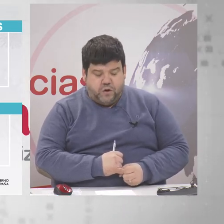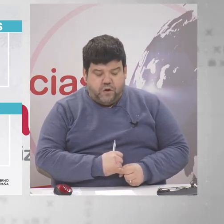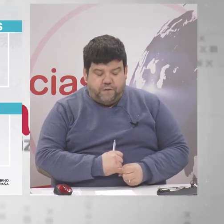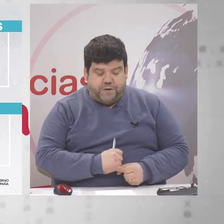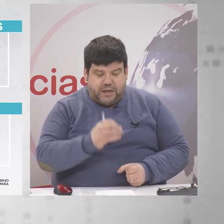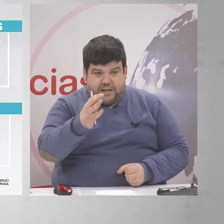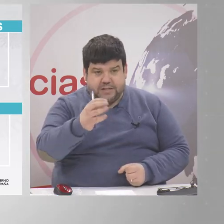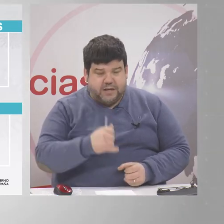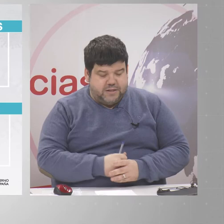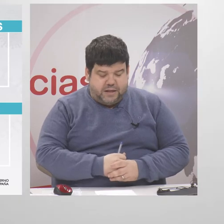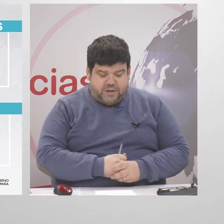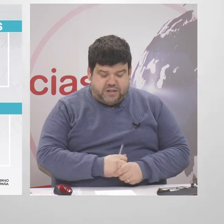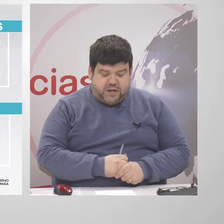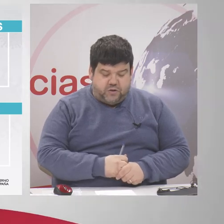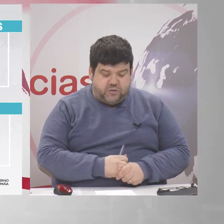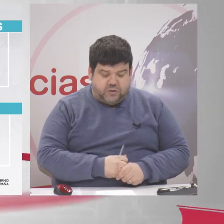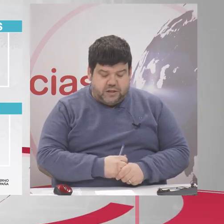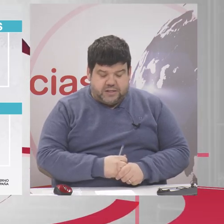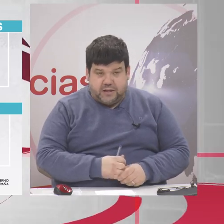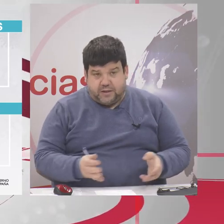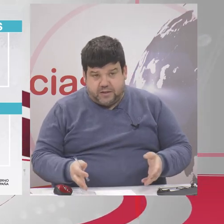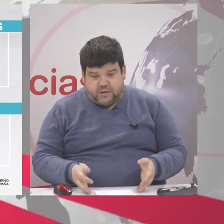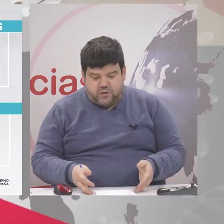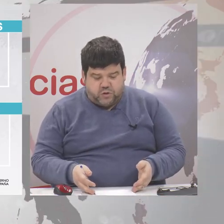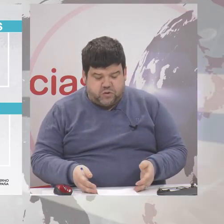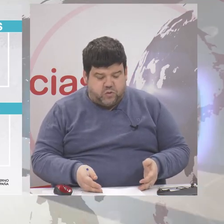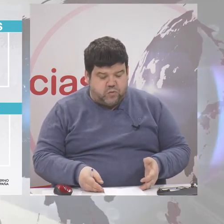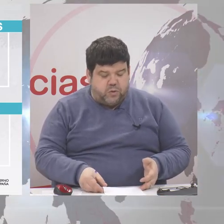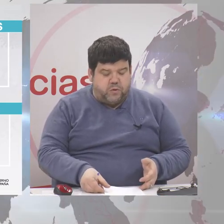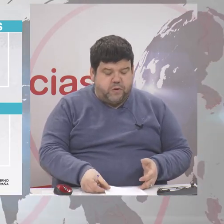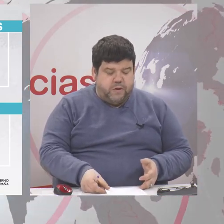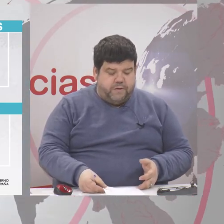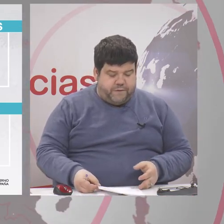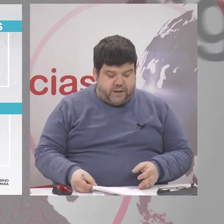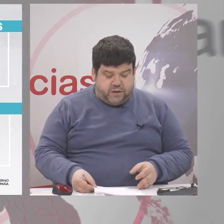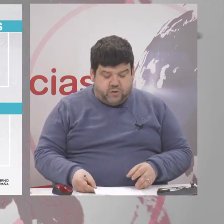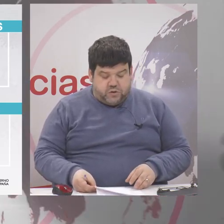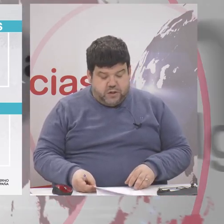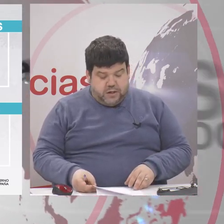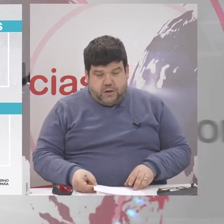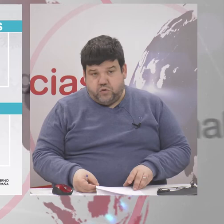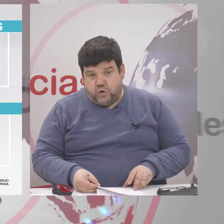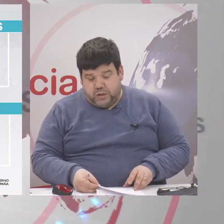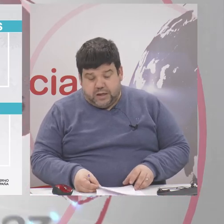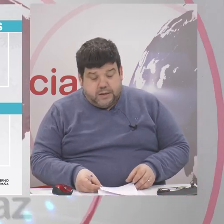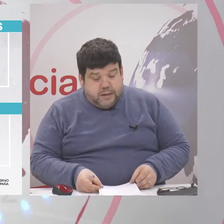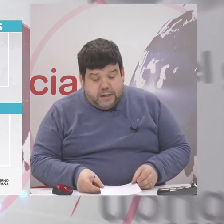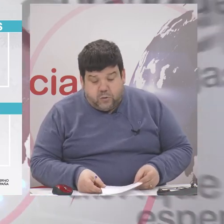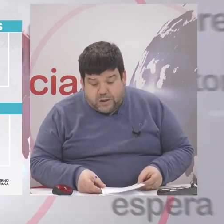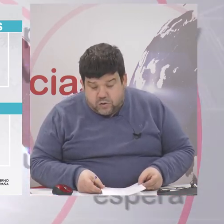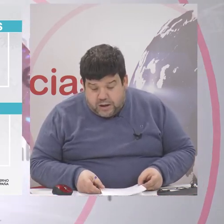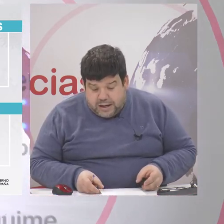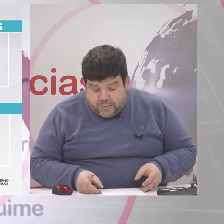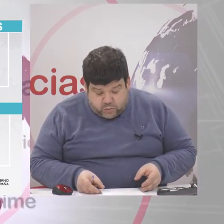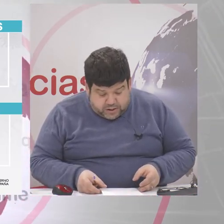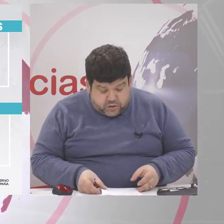oficiales del ministerio de sanidad es decir 201 nuevos fallecidos en un solo día en